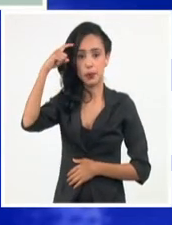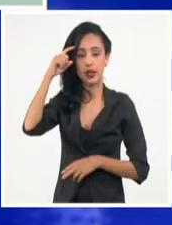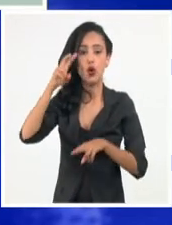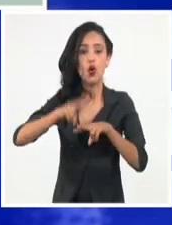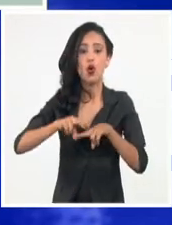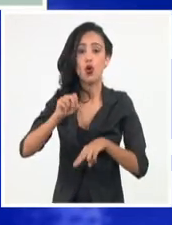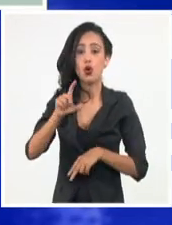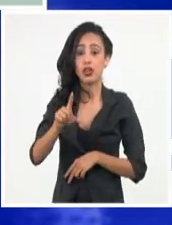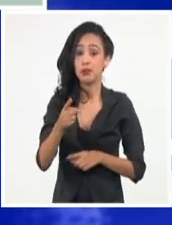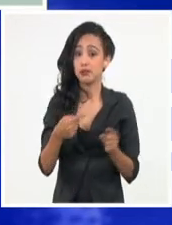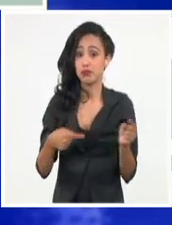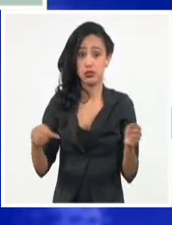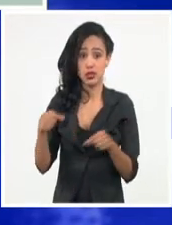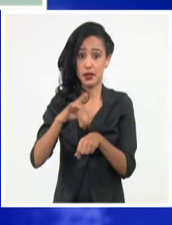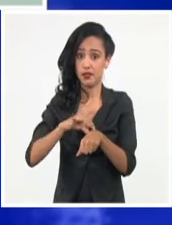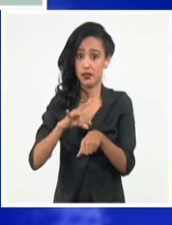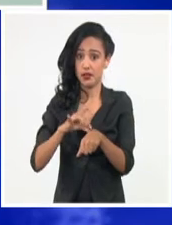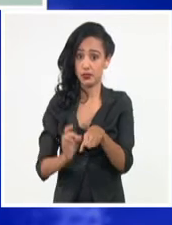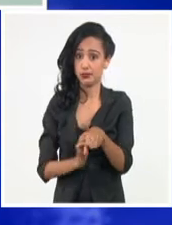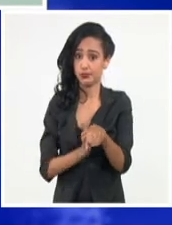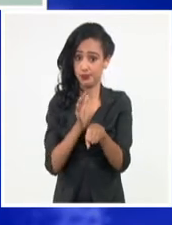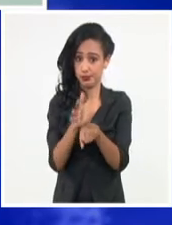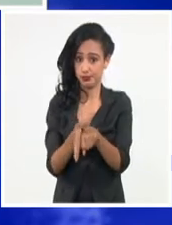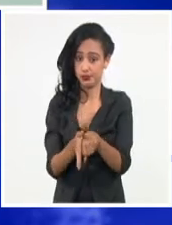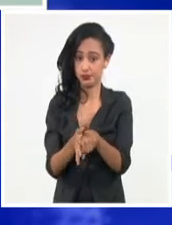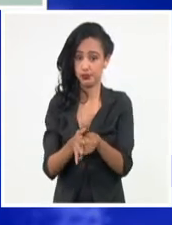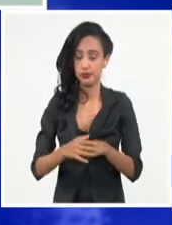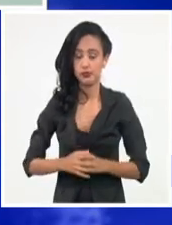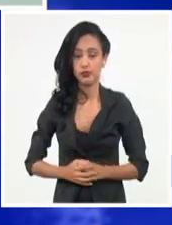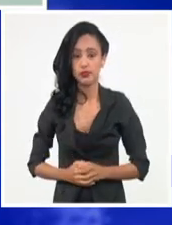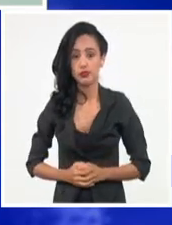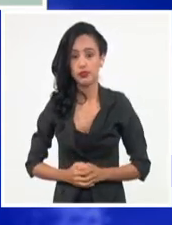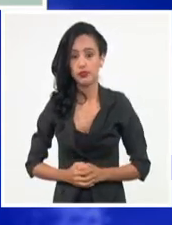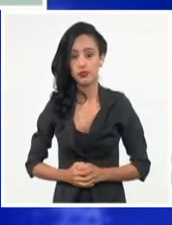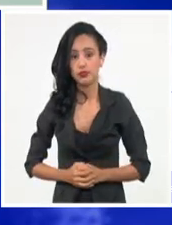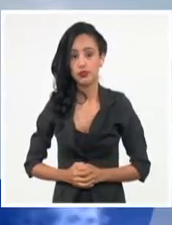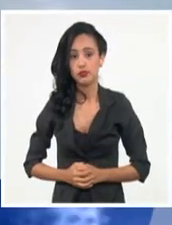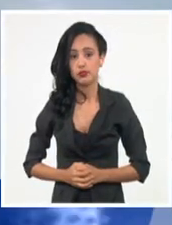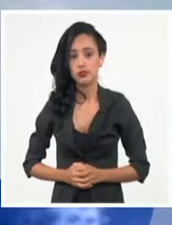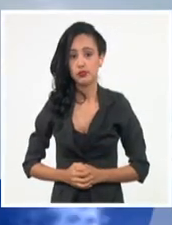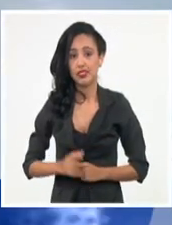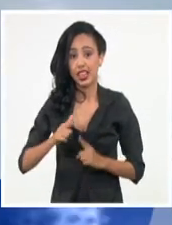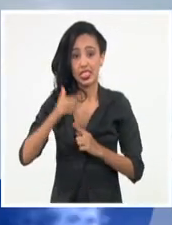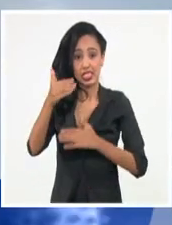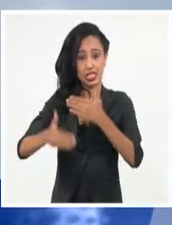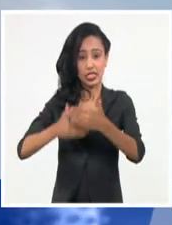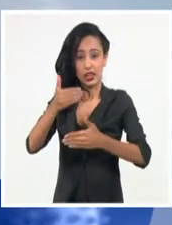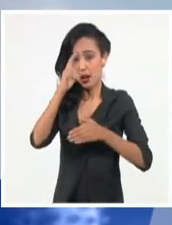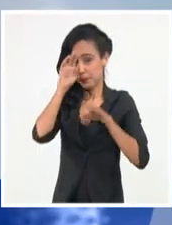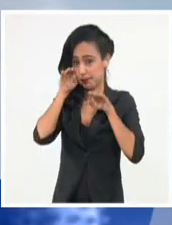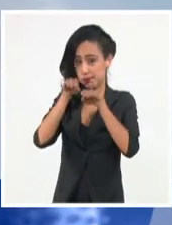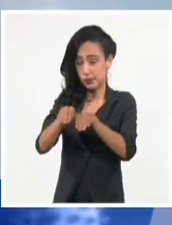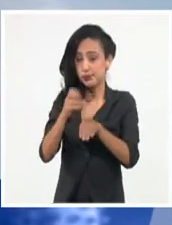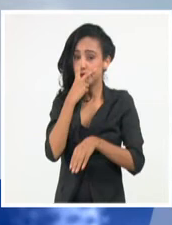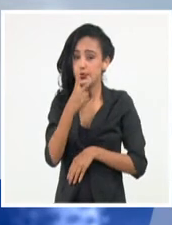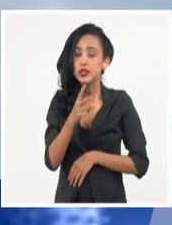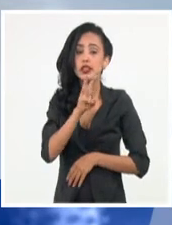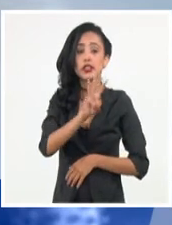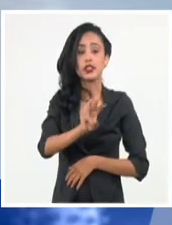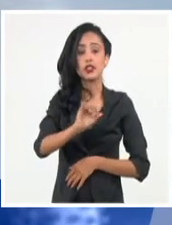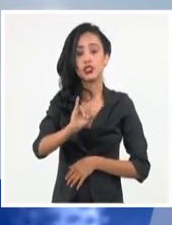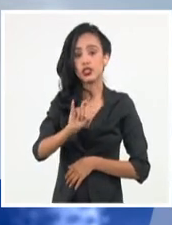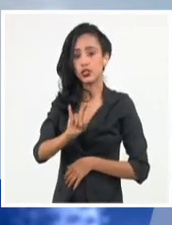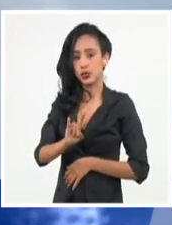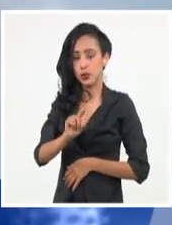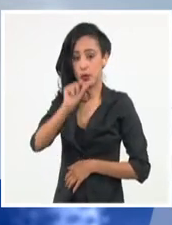son las provincias con mayor número de contagios en la jornada. En las salas de terapia intensiva son atendidos 369